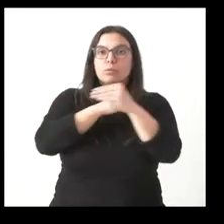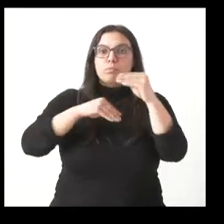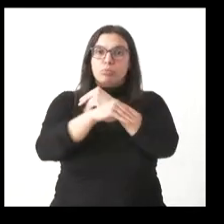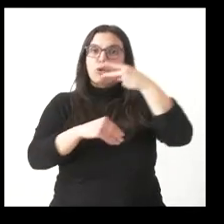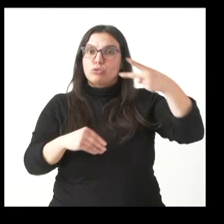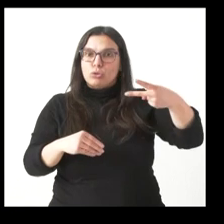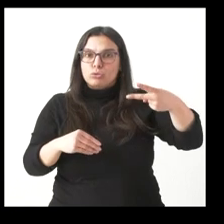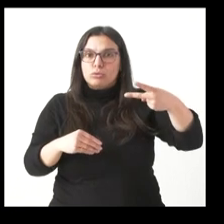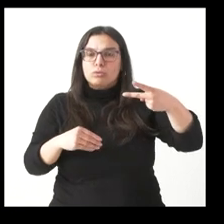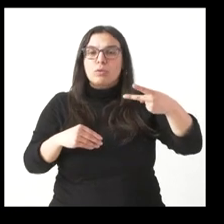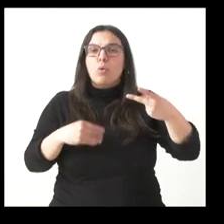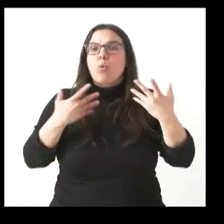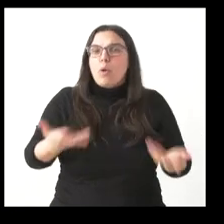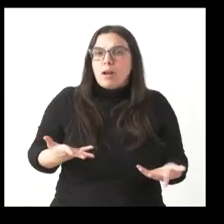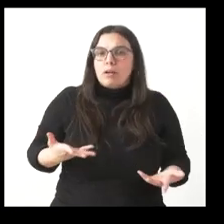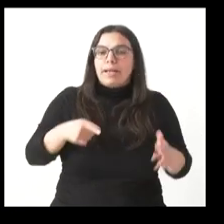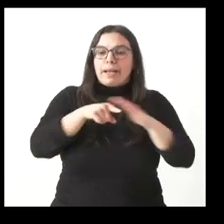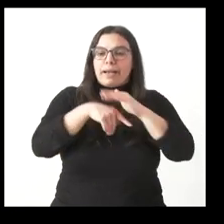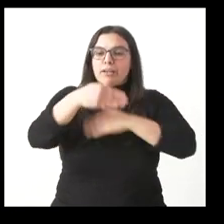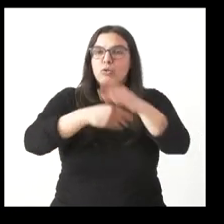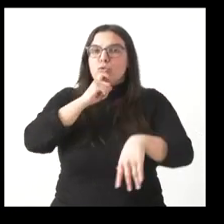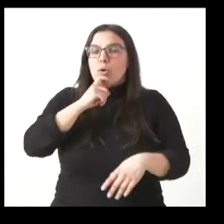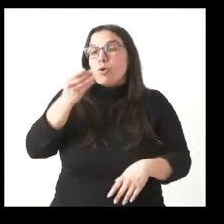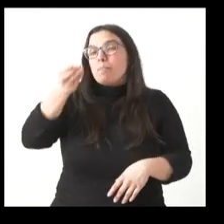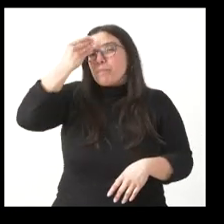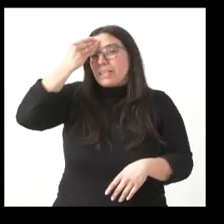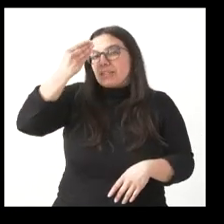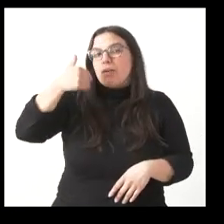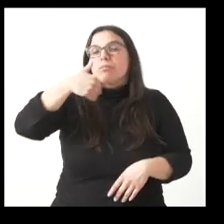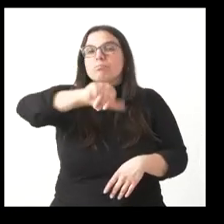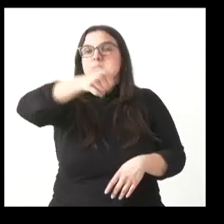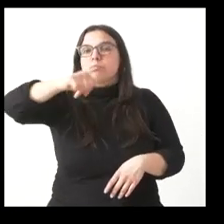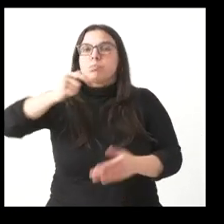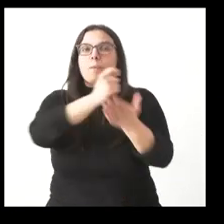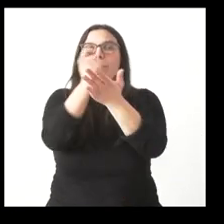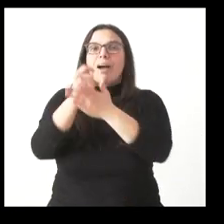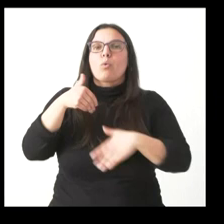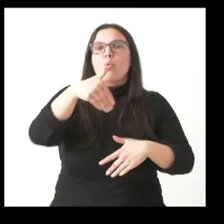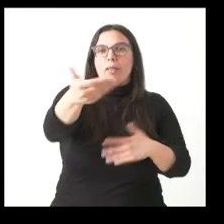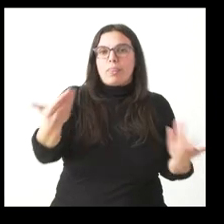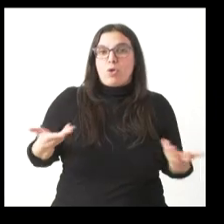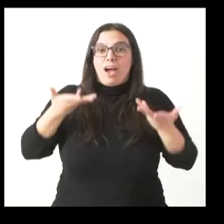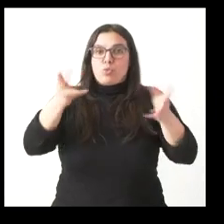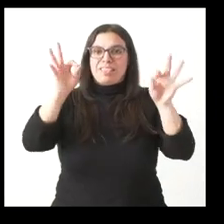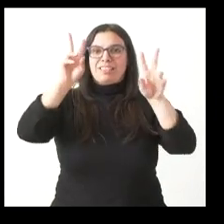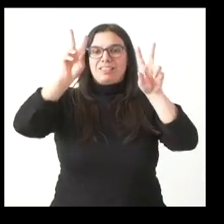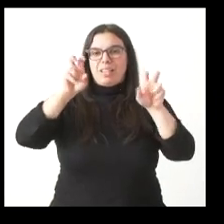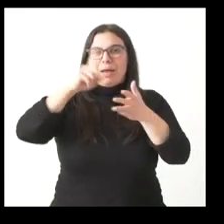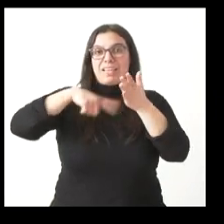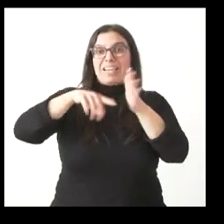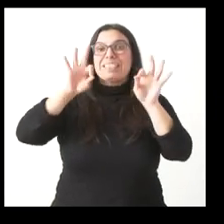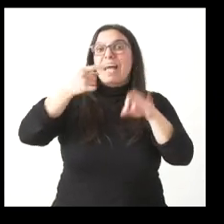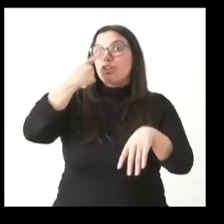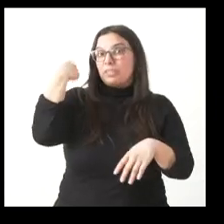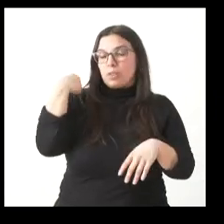ayudas, cómo va la tramitación y cuándo calcula la Junta de Castilla y León que se van a empezar a pagar esas ayudas del año pasado.